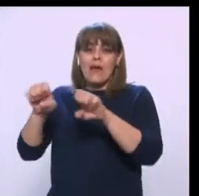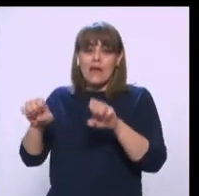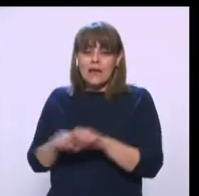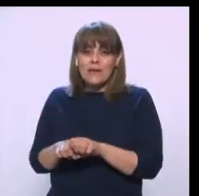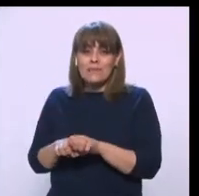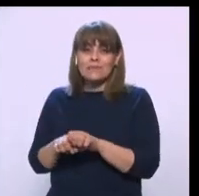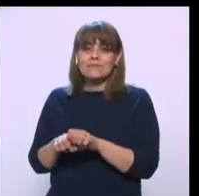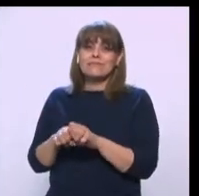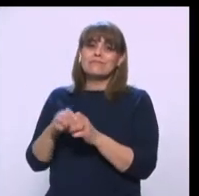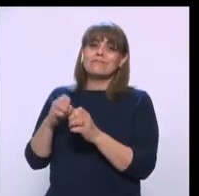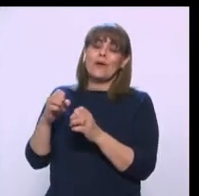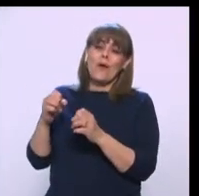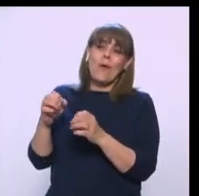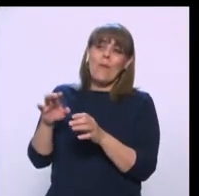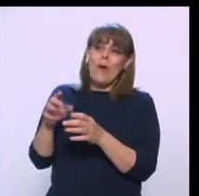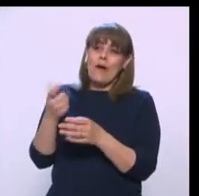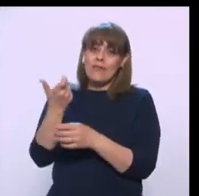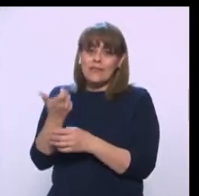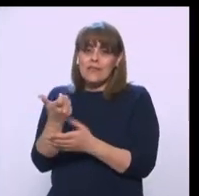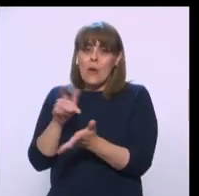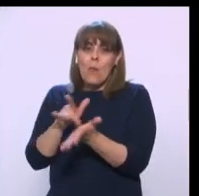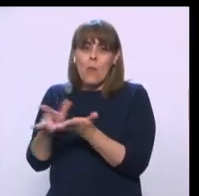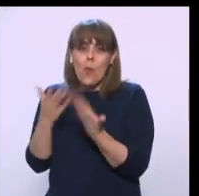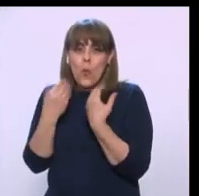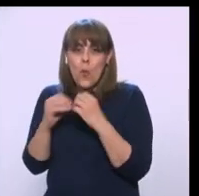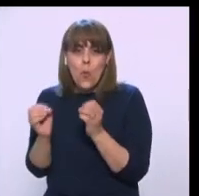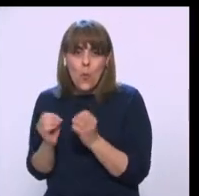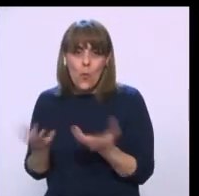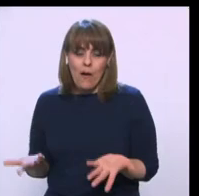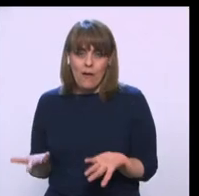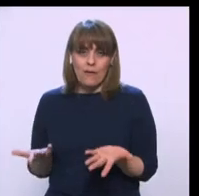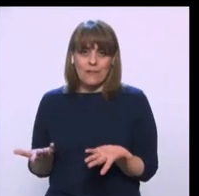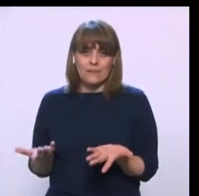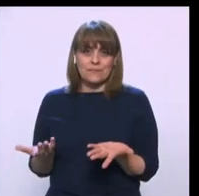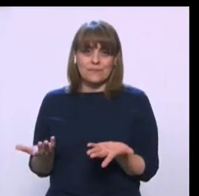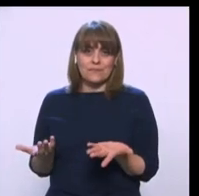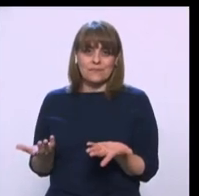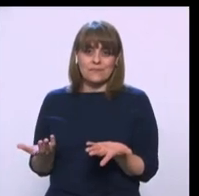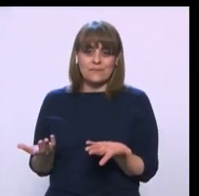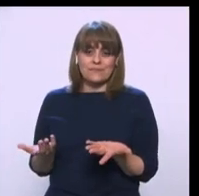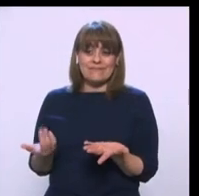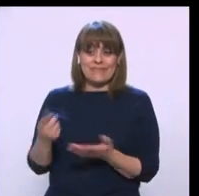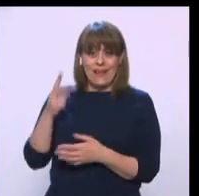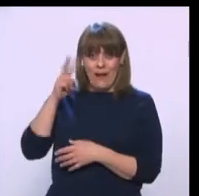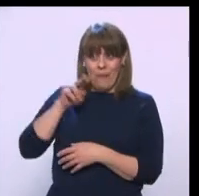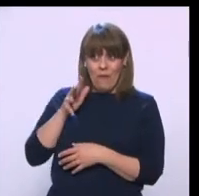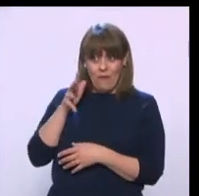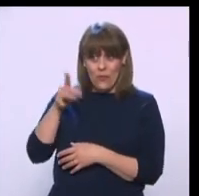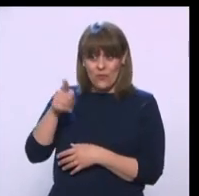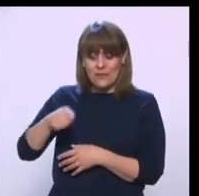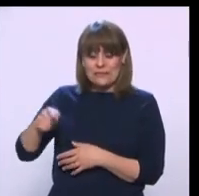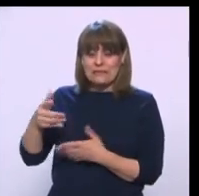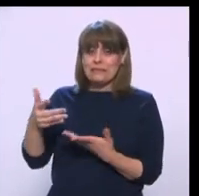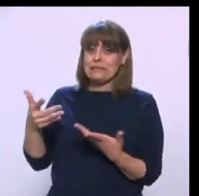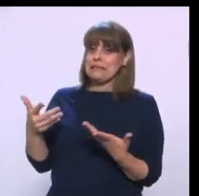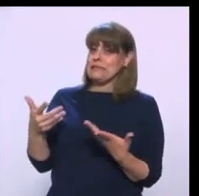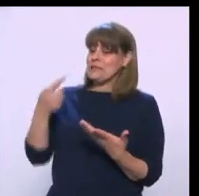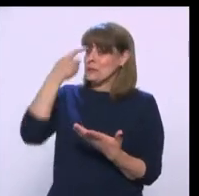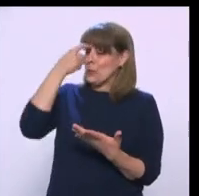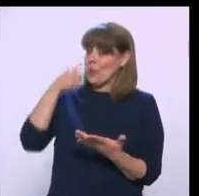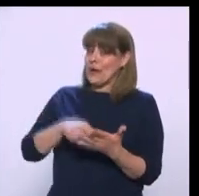parece que tienen menos opciones económicas, en fin. Pues lamento decir que no le auguro tampoco mucho futuro, ¿eh?